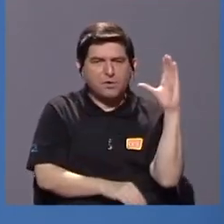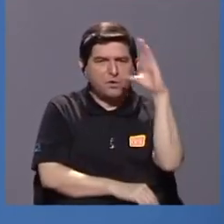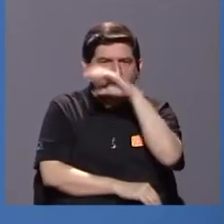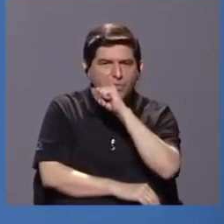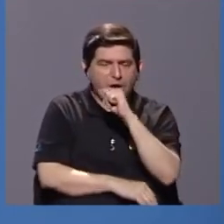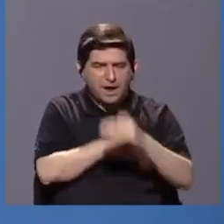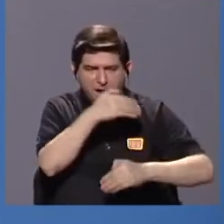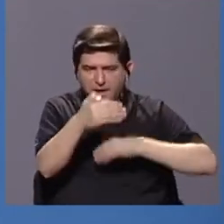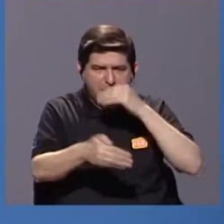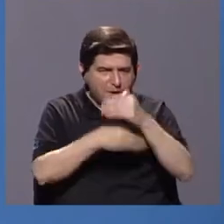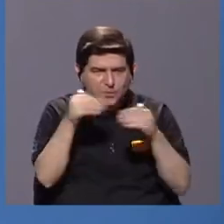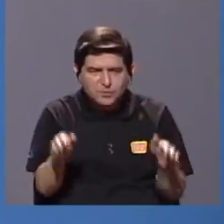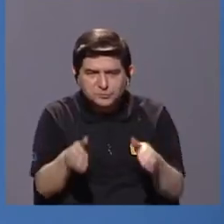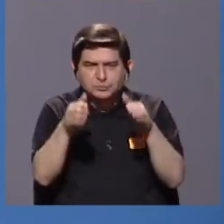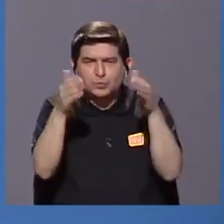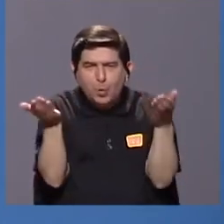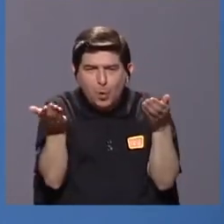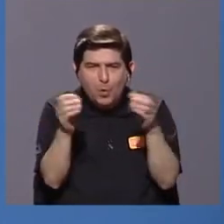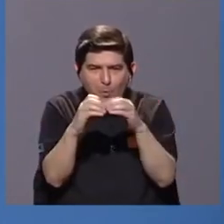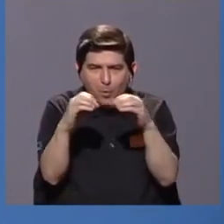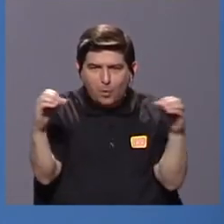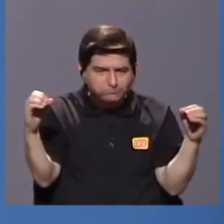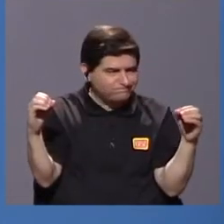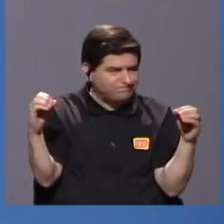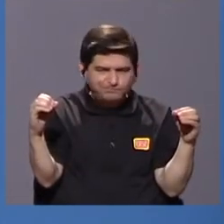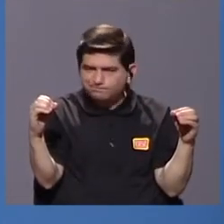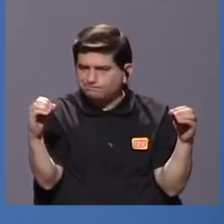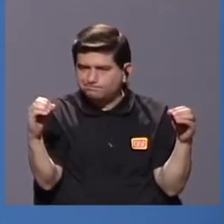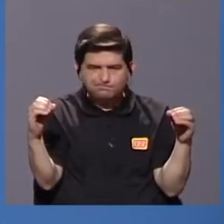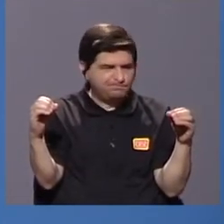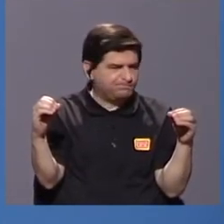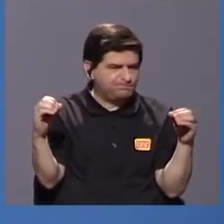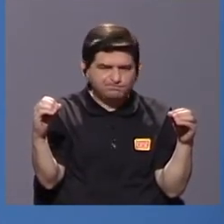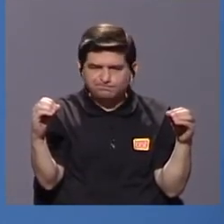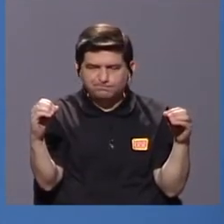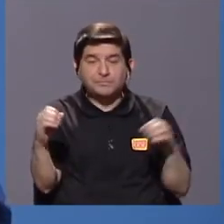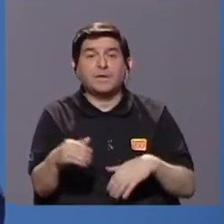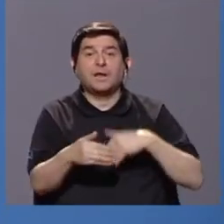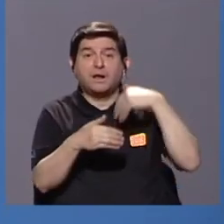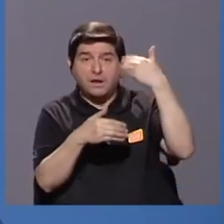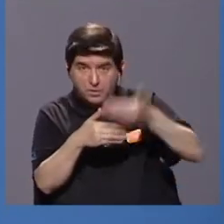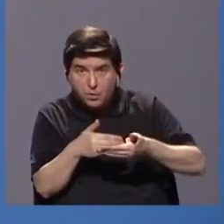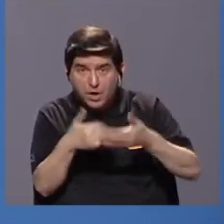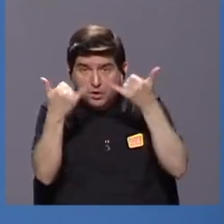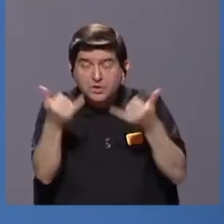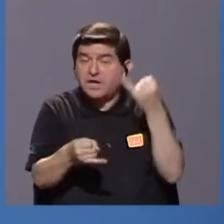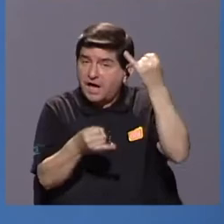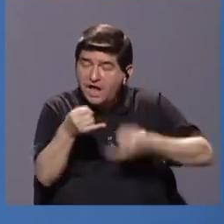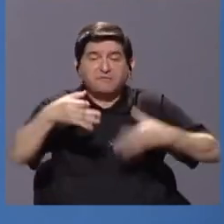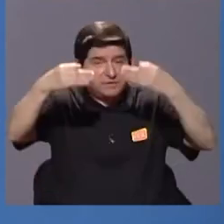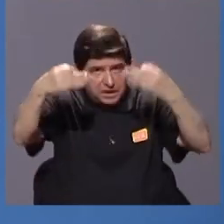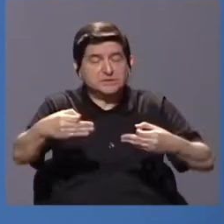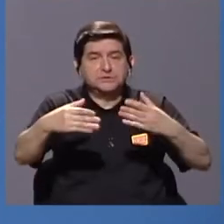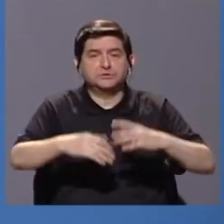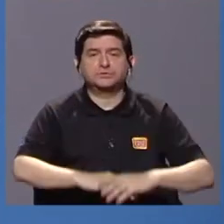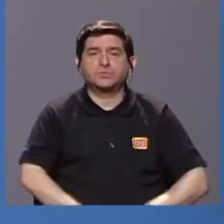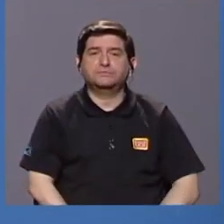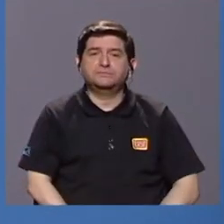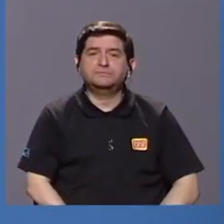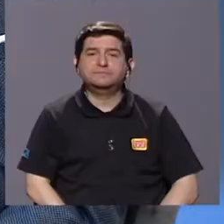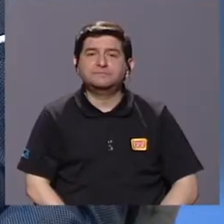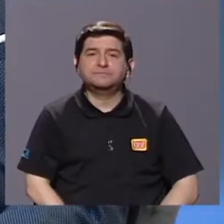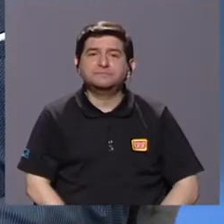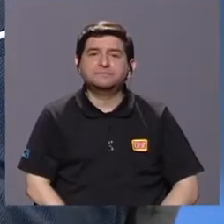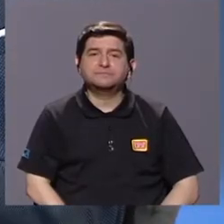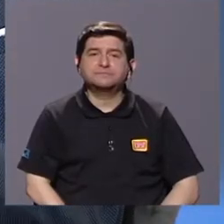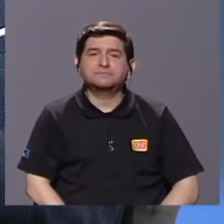se comporta ella a nivel de oración y a partir de eso finalmente tomamos una decisión.